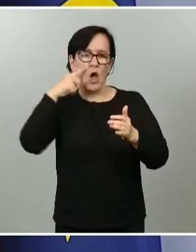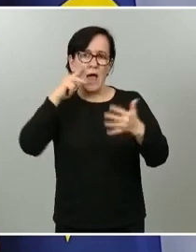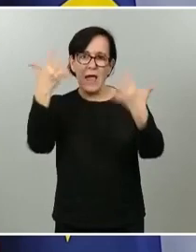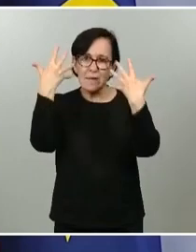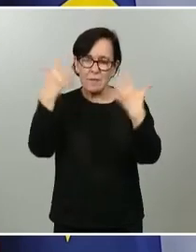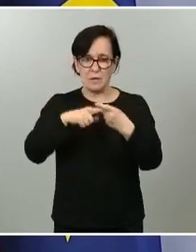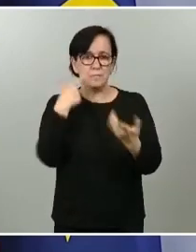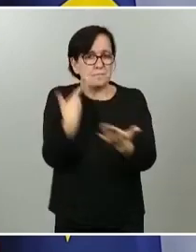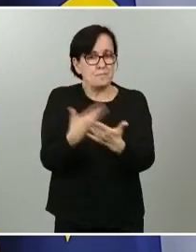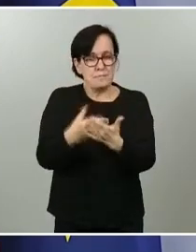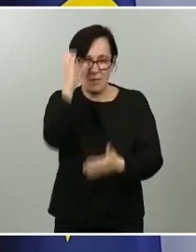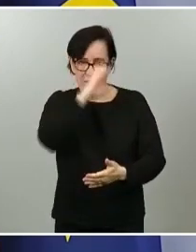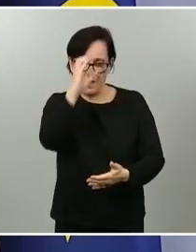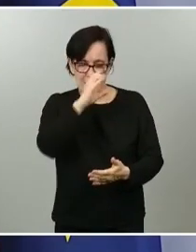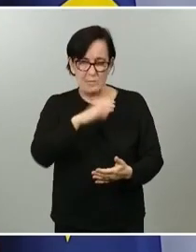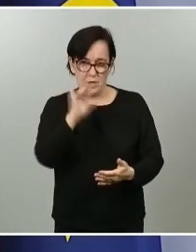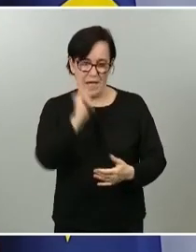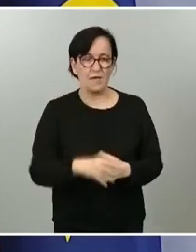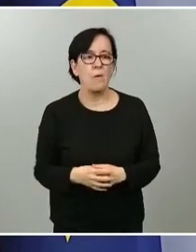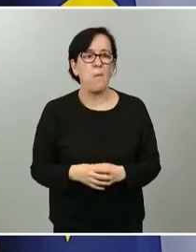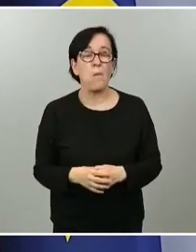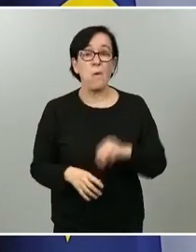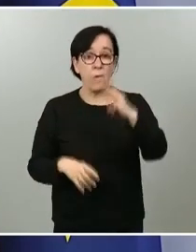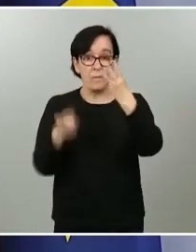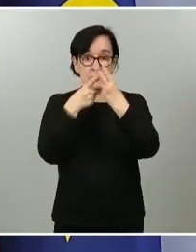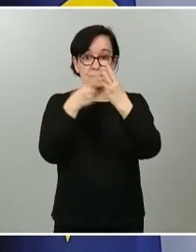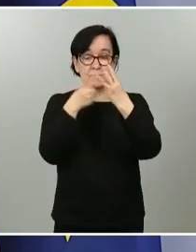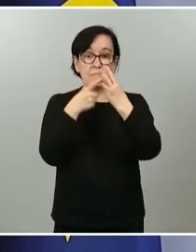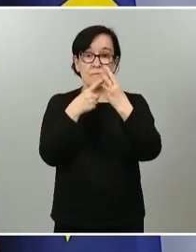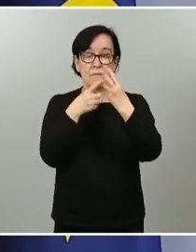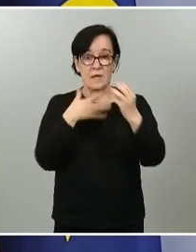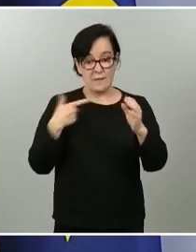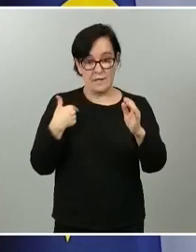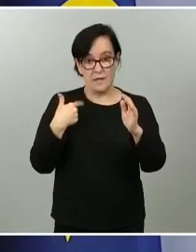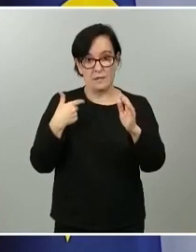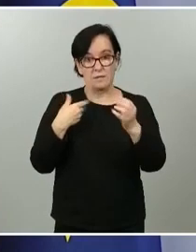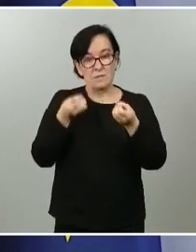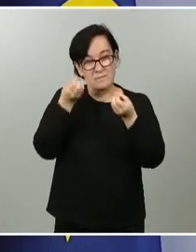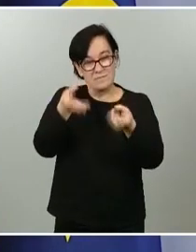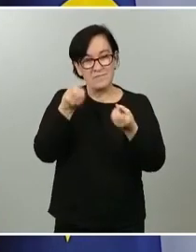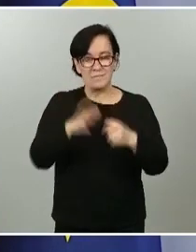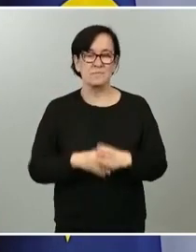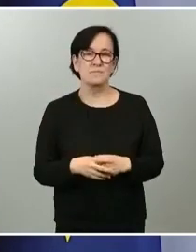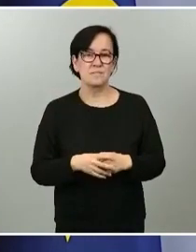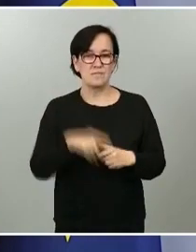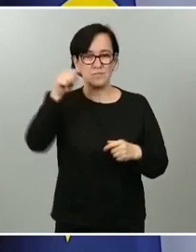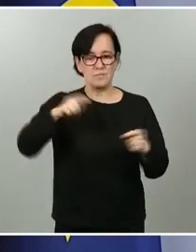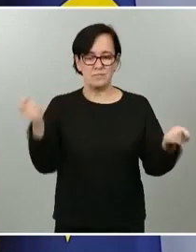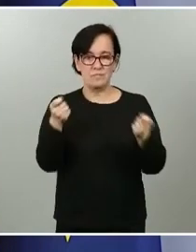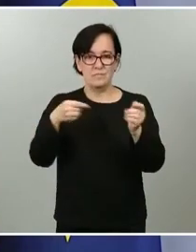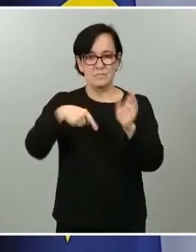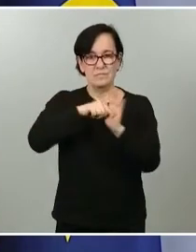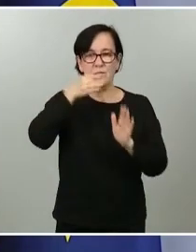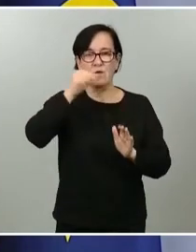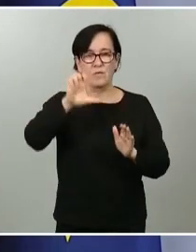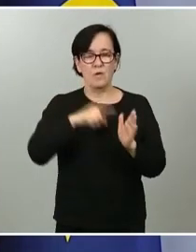científica disponible. Y la tercera cuestión que quería comentar con ustedes es que hoy se publica en el Boletín Oficial del Estado